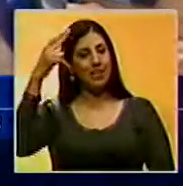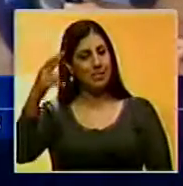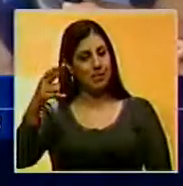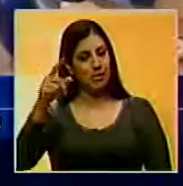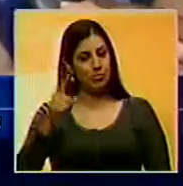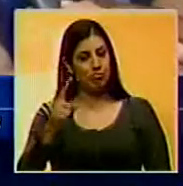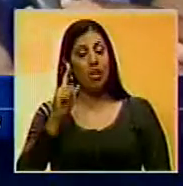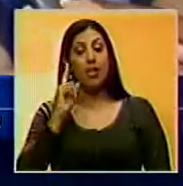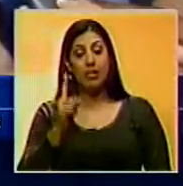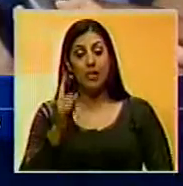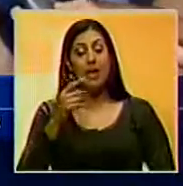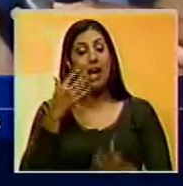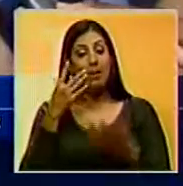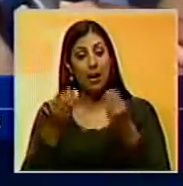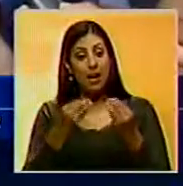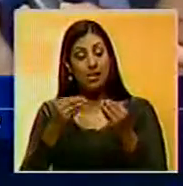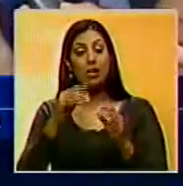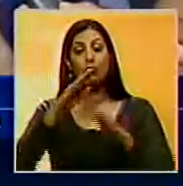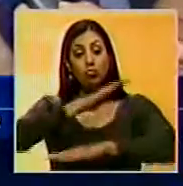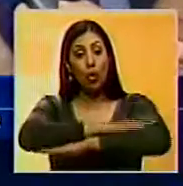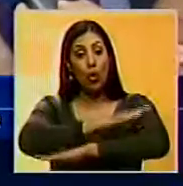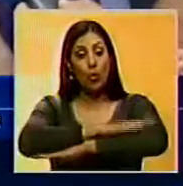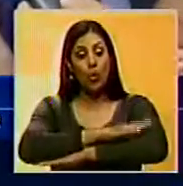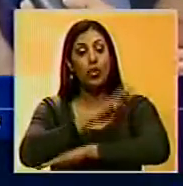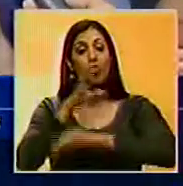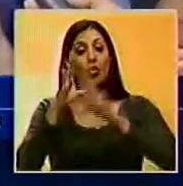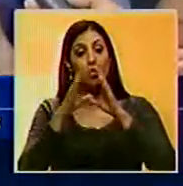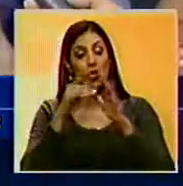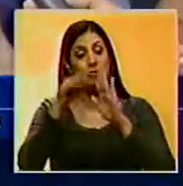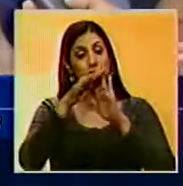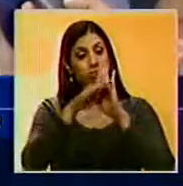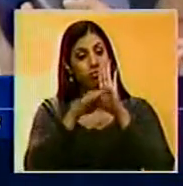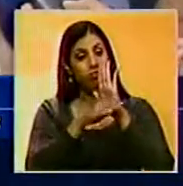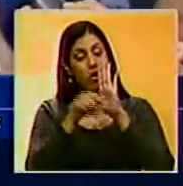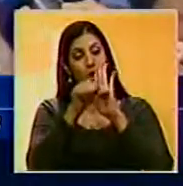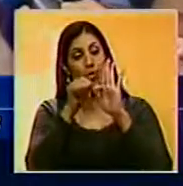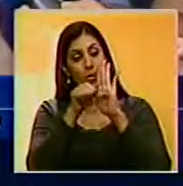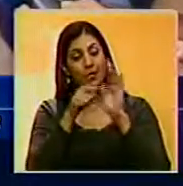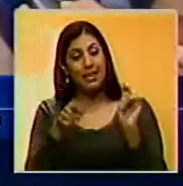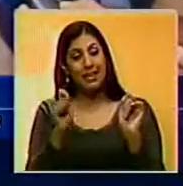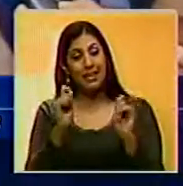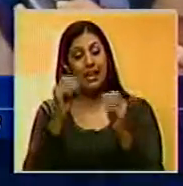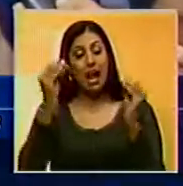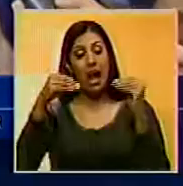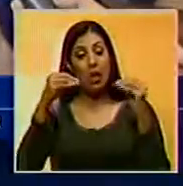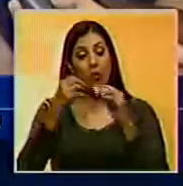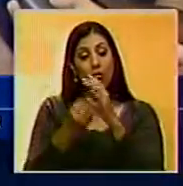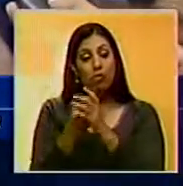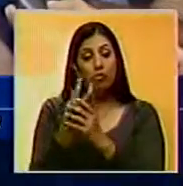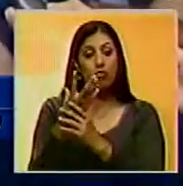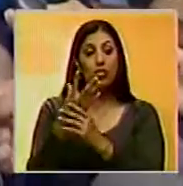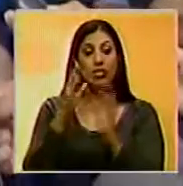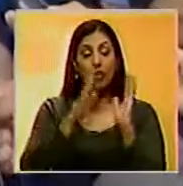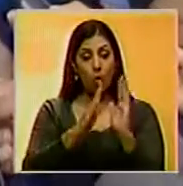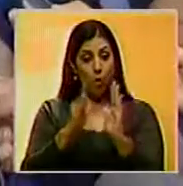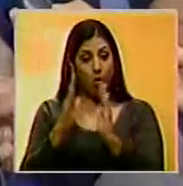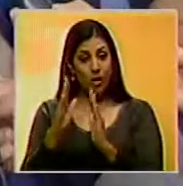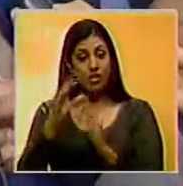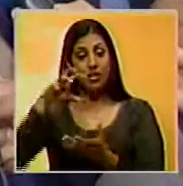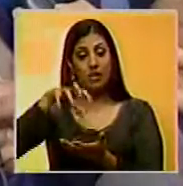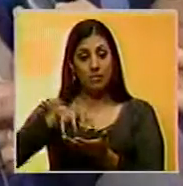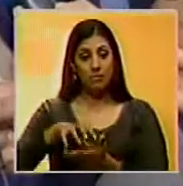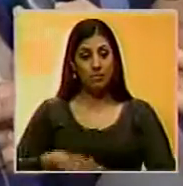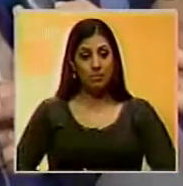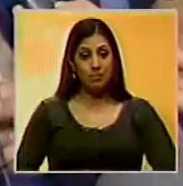exhorta a que ajusten su comportamiento al estricto apego de los tratados fundacionales de este organismo regional.